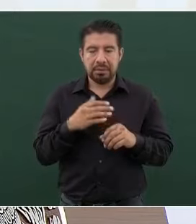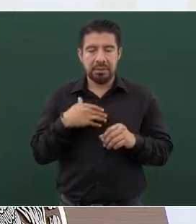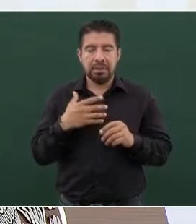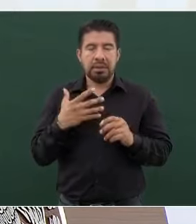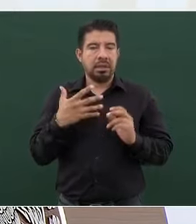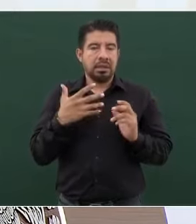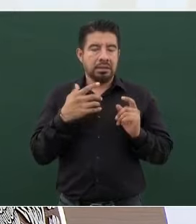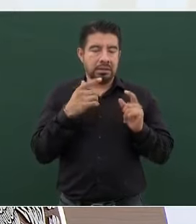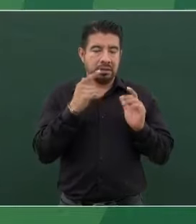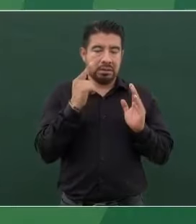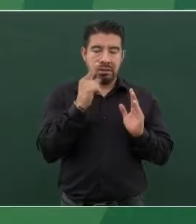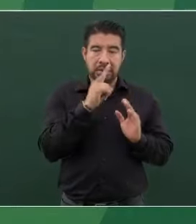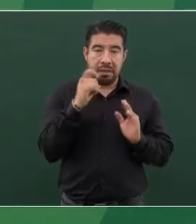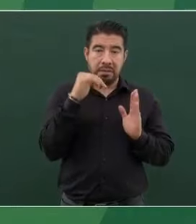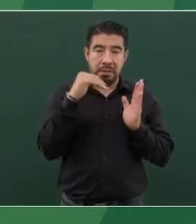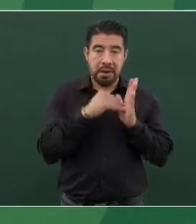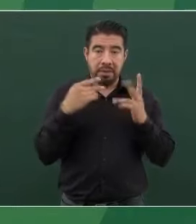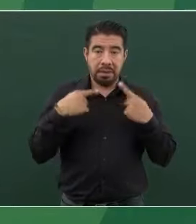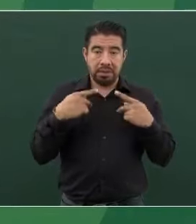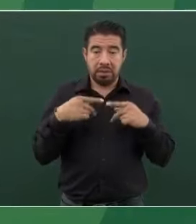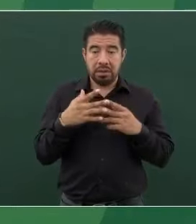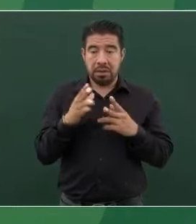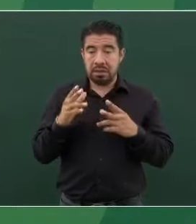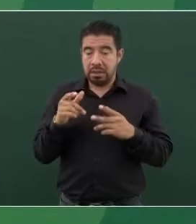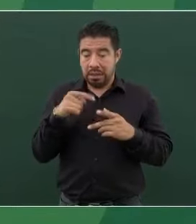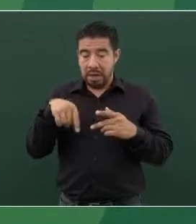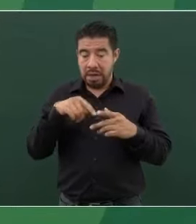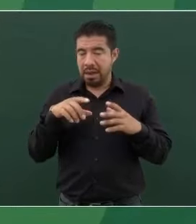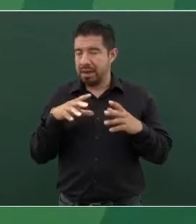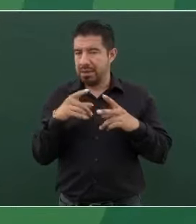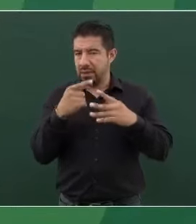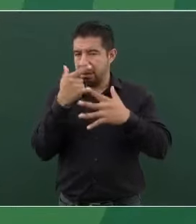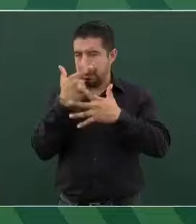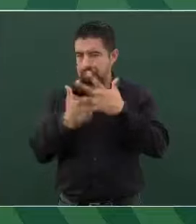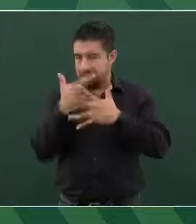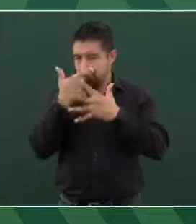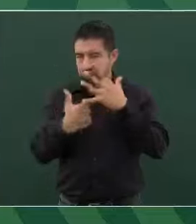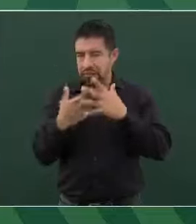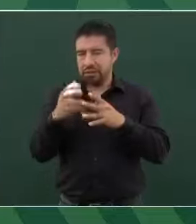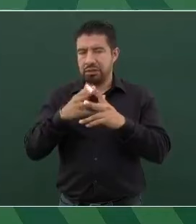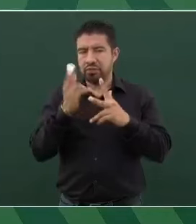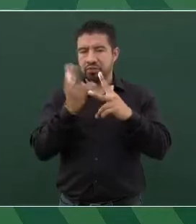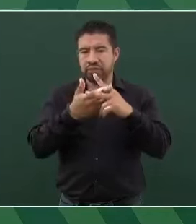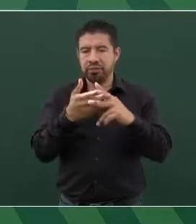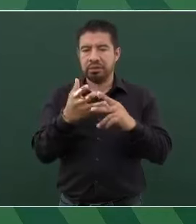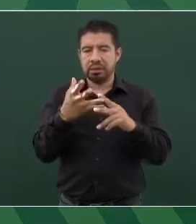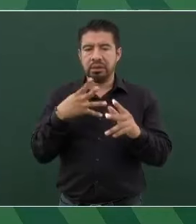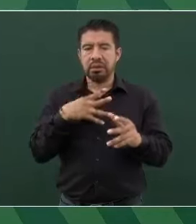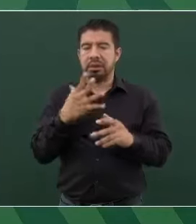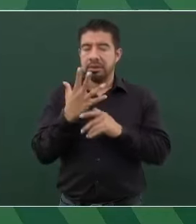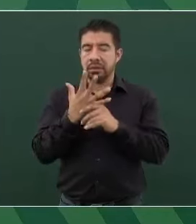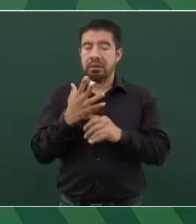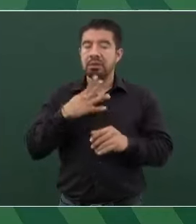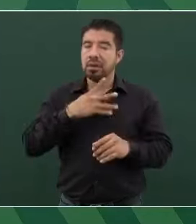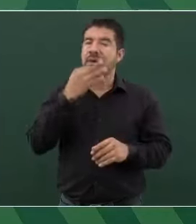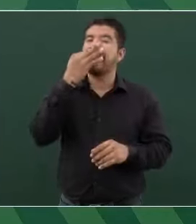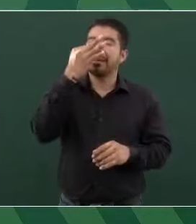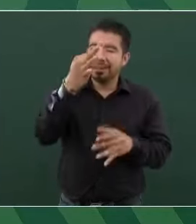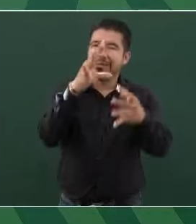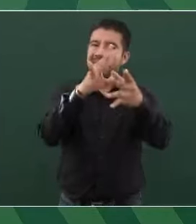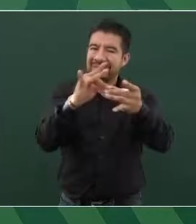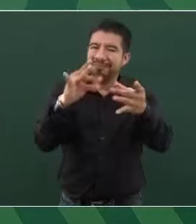Todo esto lo tengo que subrayar, porque hay